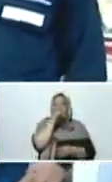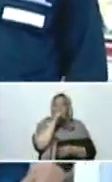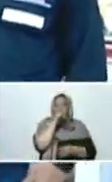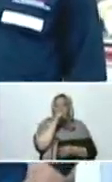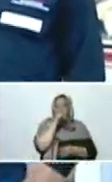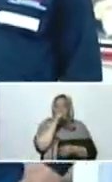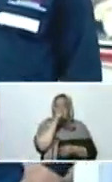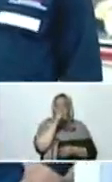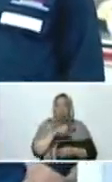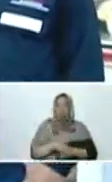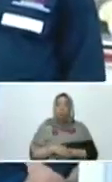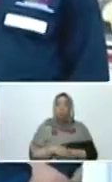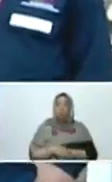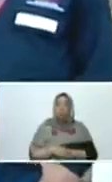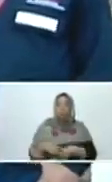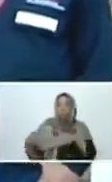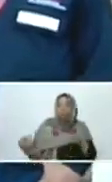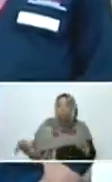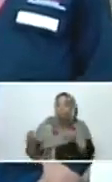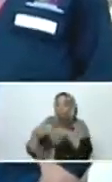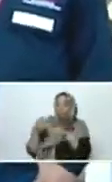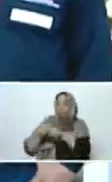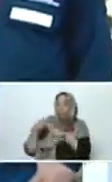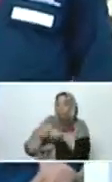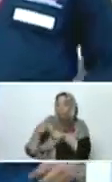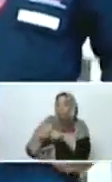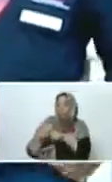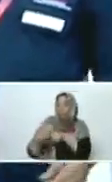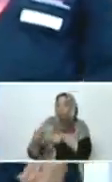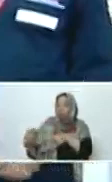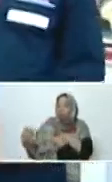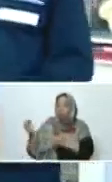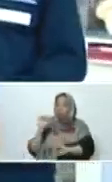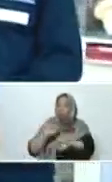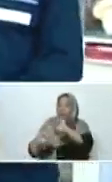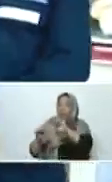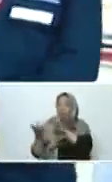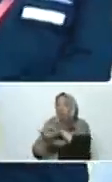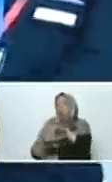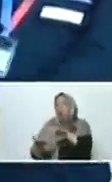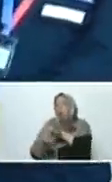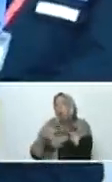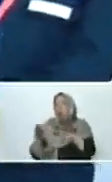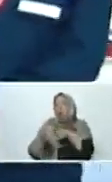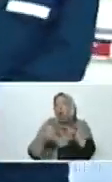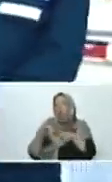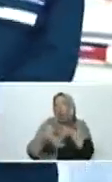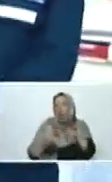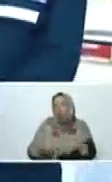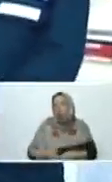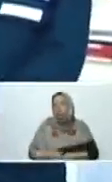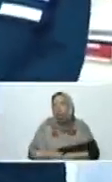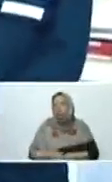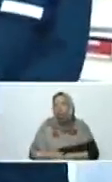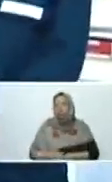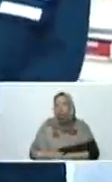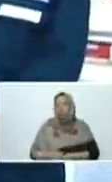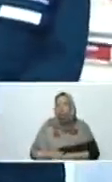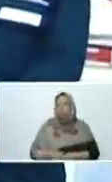todo el equipo de la dirección de la clase obrera del Metro, enfrentando a un grupo de